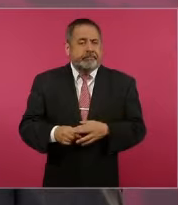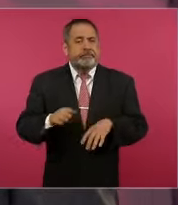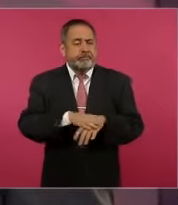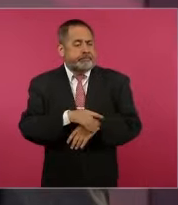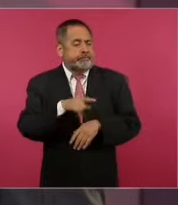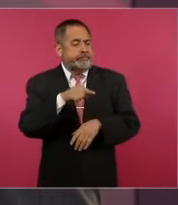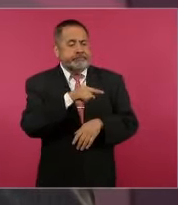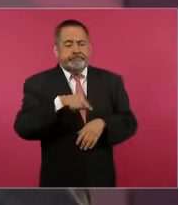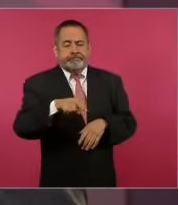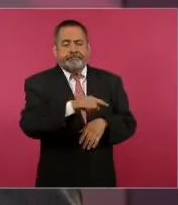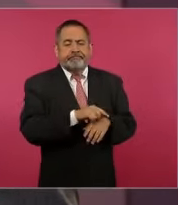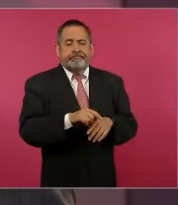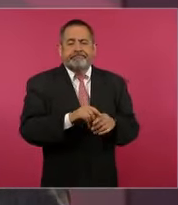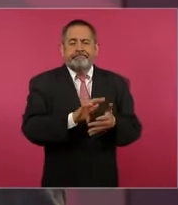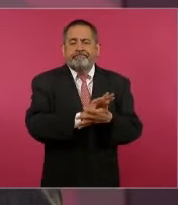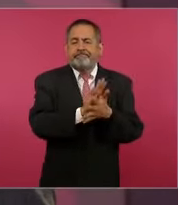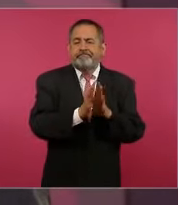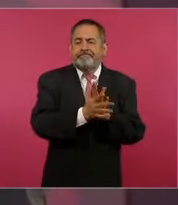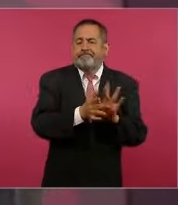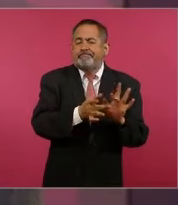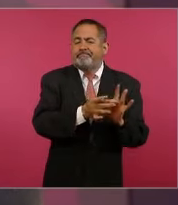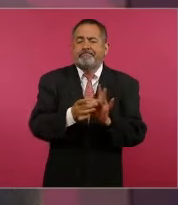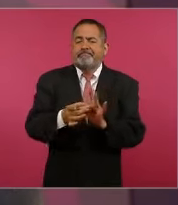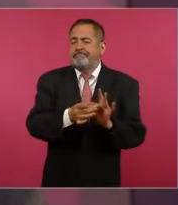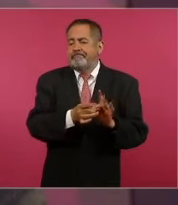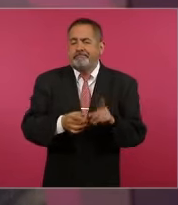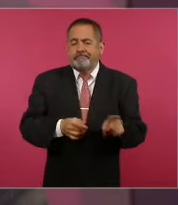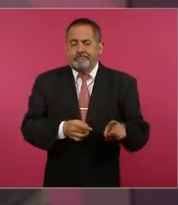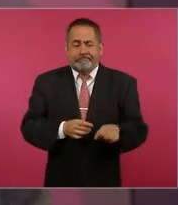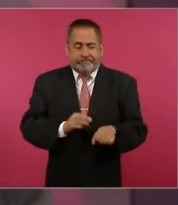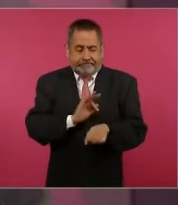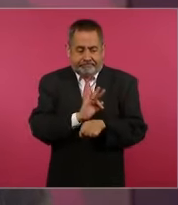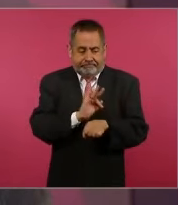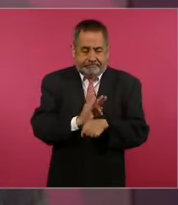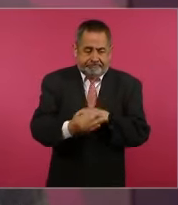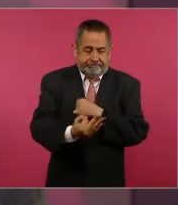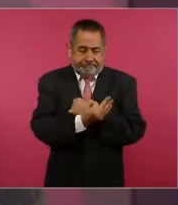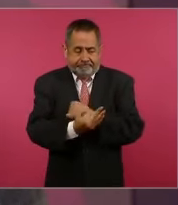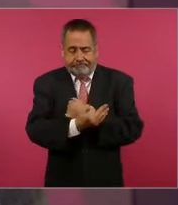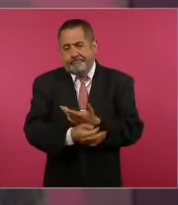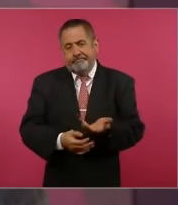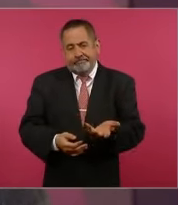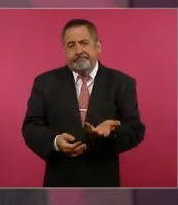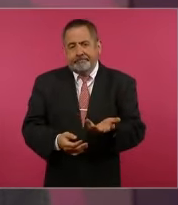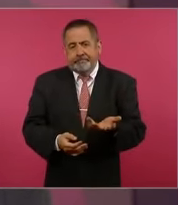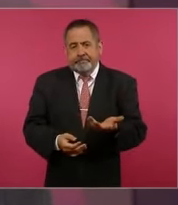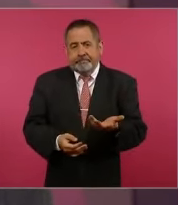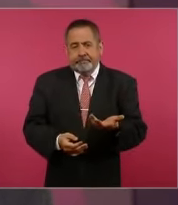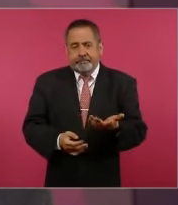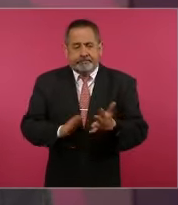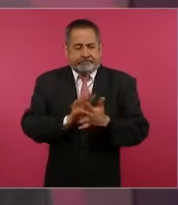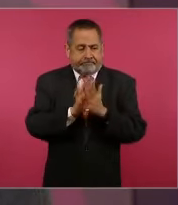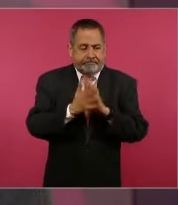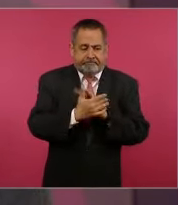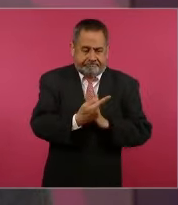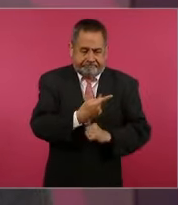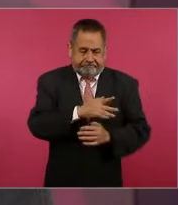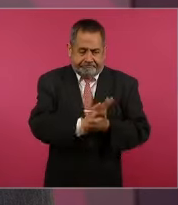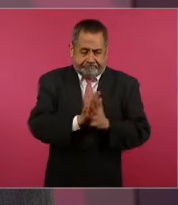de componendas y de complicidades.